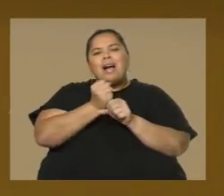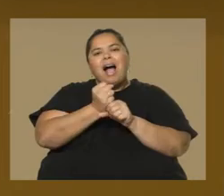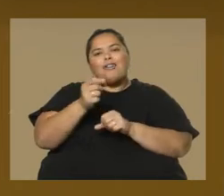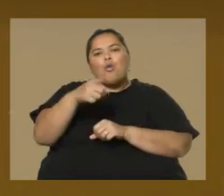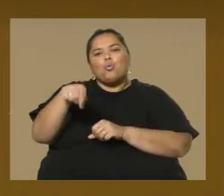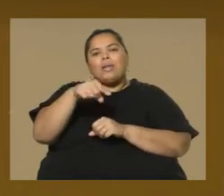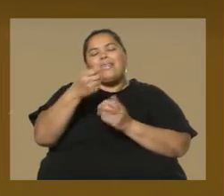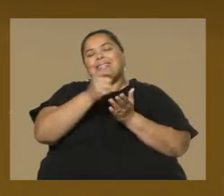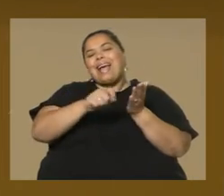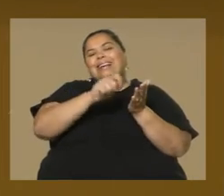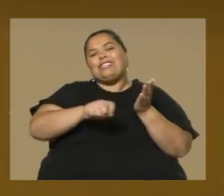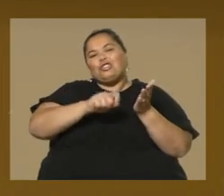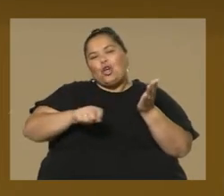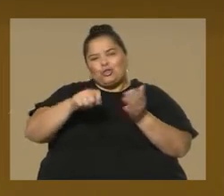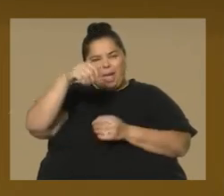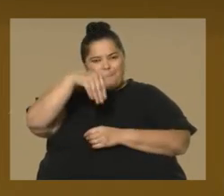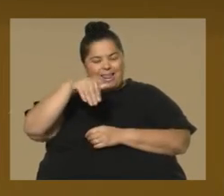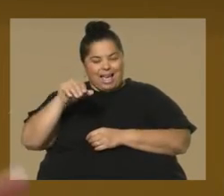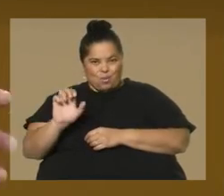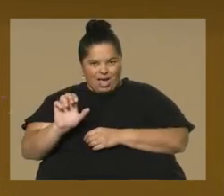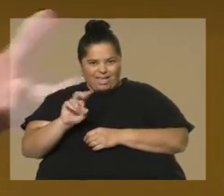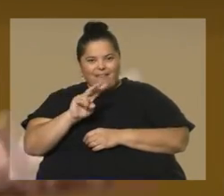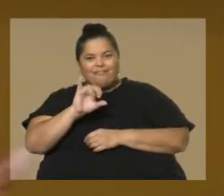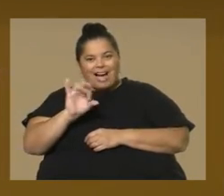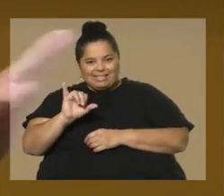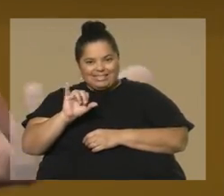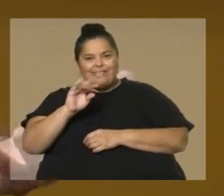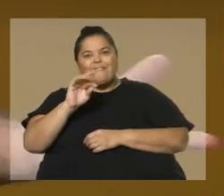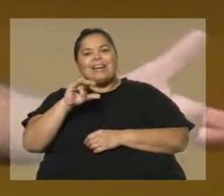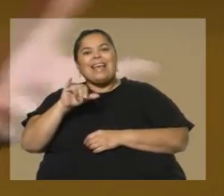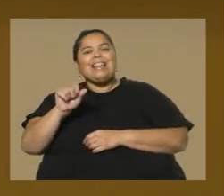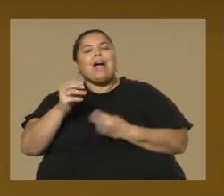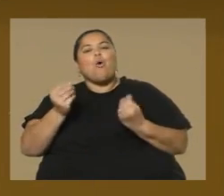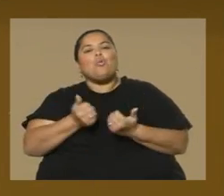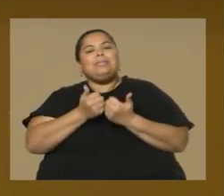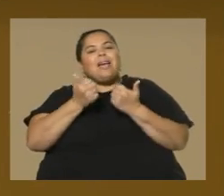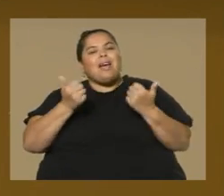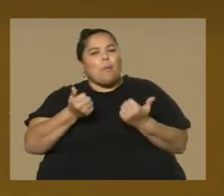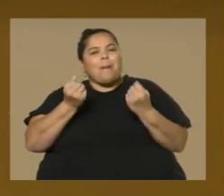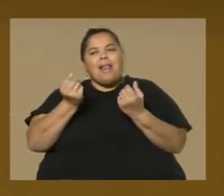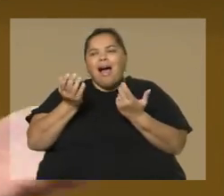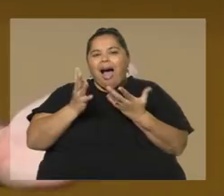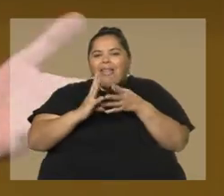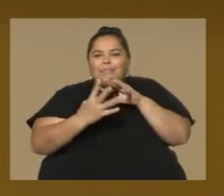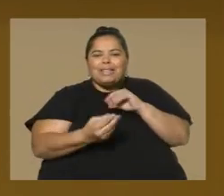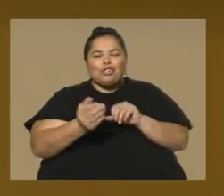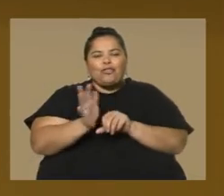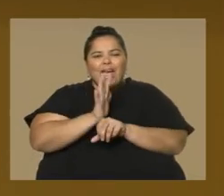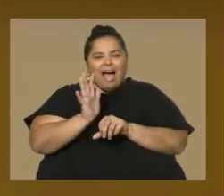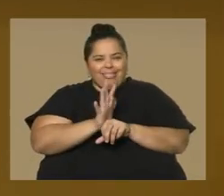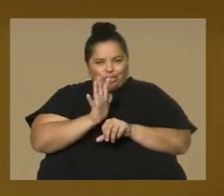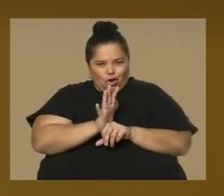María Eugenia? ¿Cómo se hizo la dramaturgia de esta obra? Teniendo en cuenta además